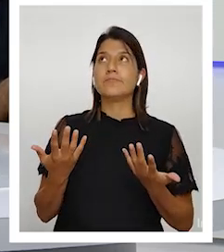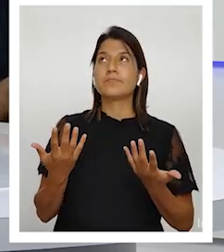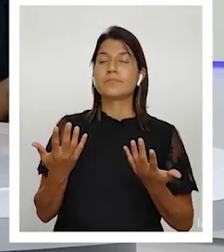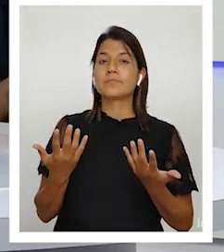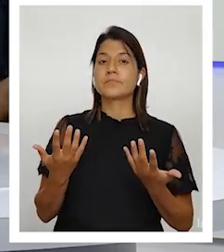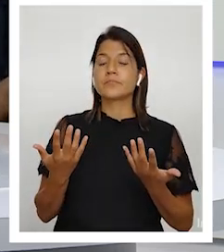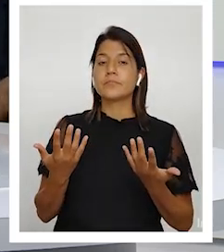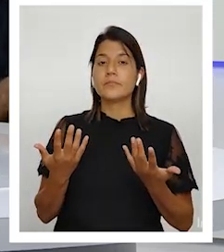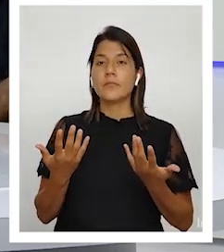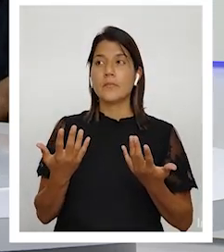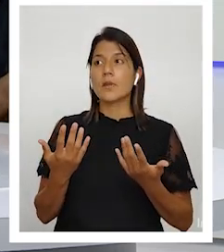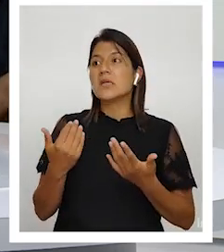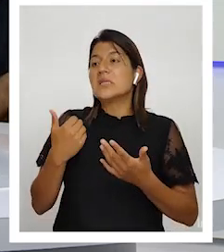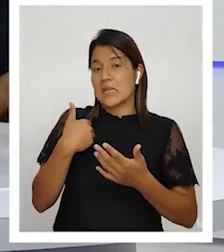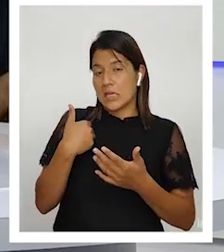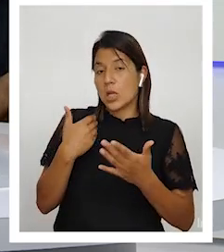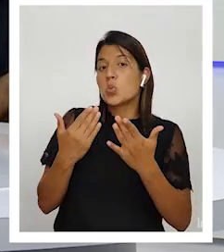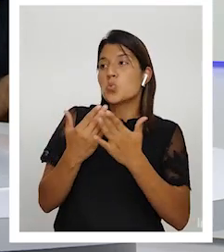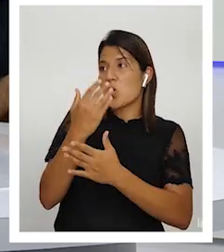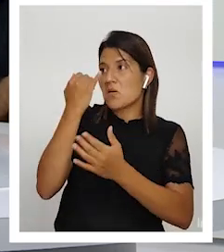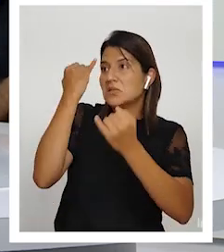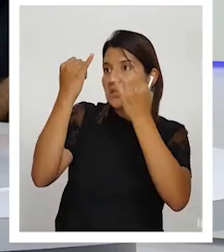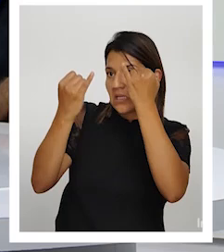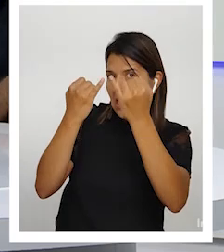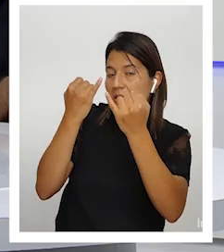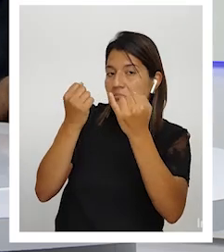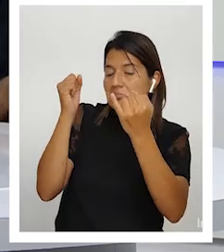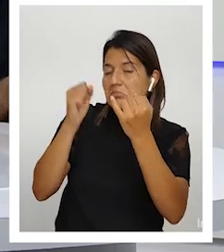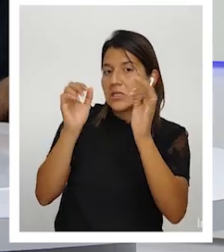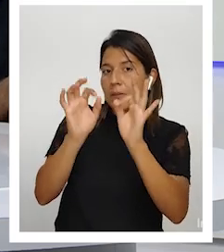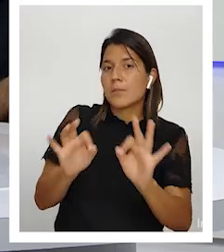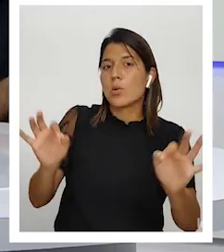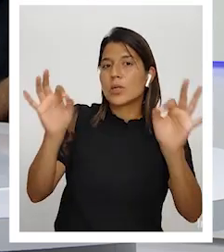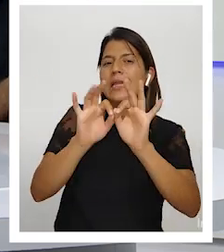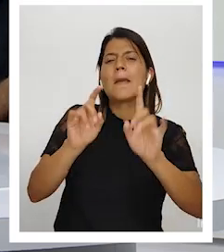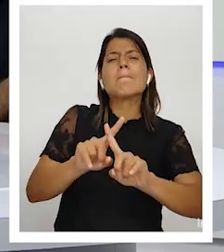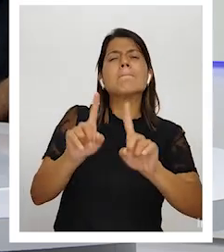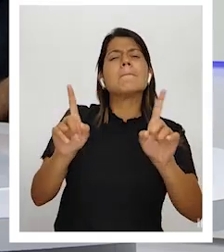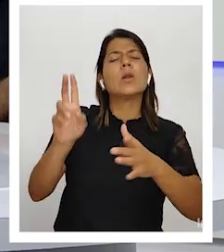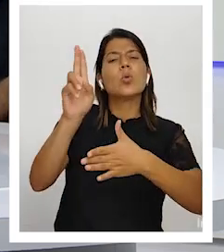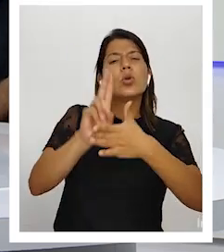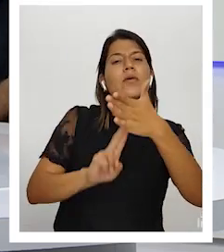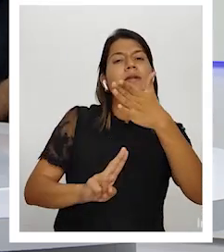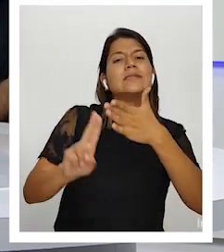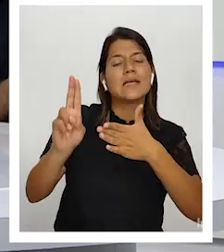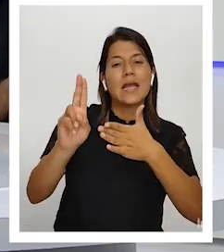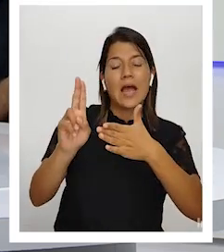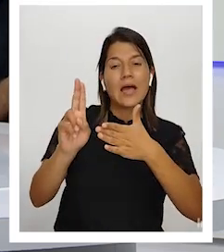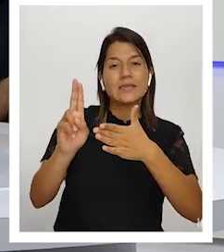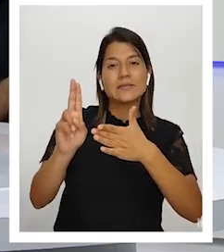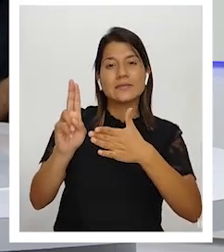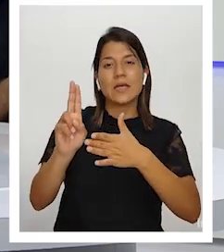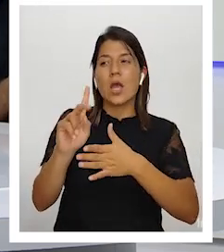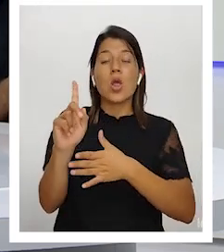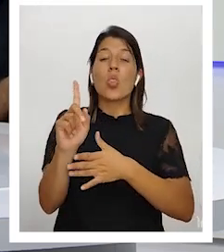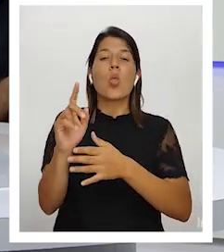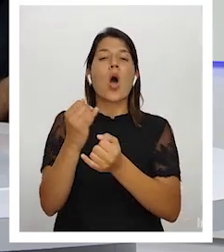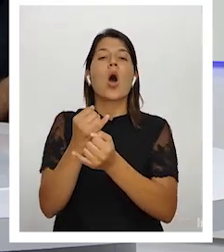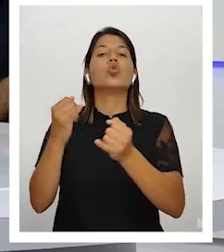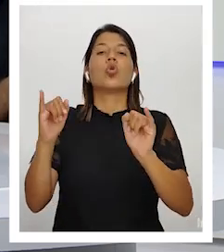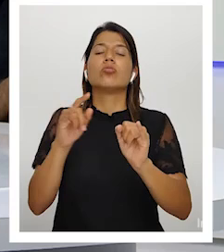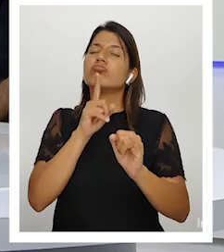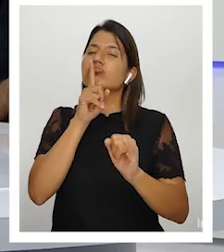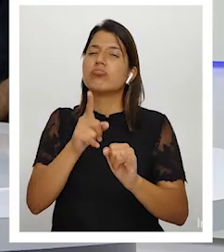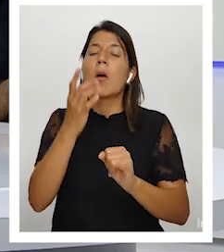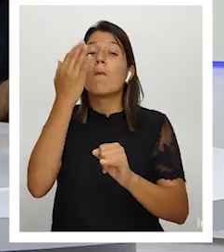innovaciones muy importantes pero las universidades no son autónomas porque están amarradas por una